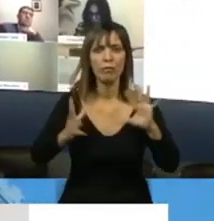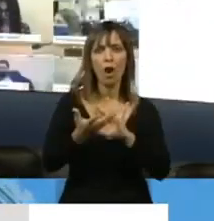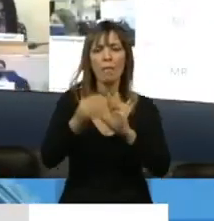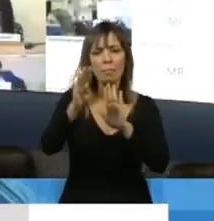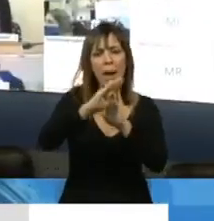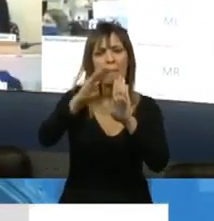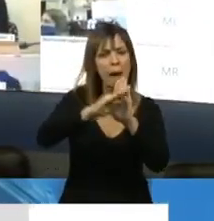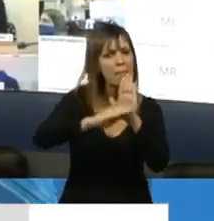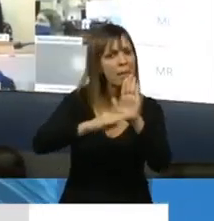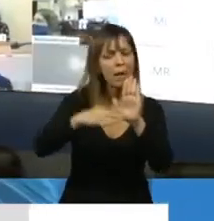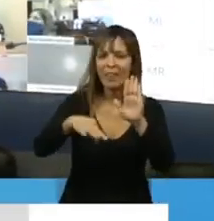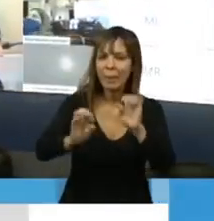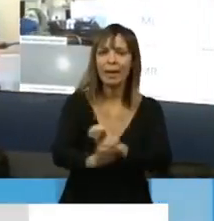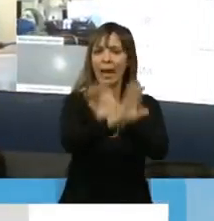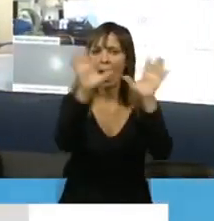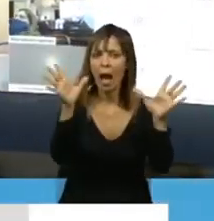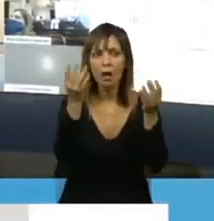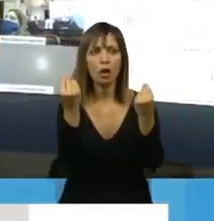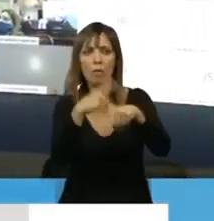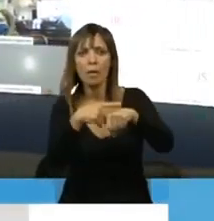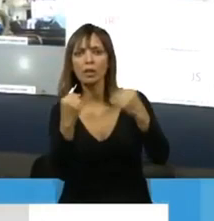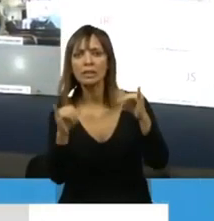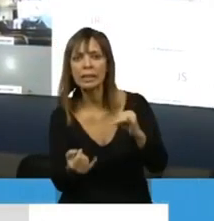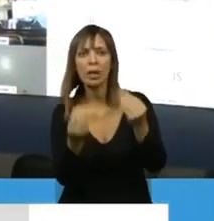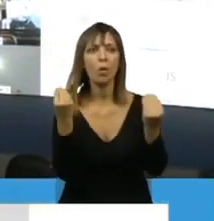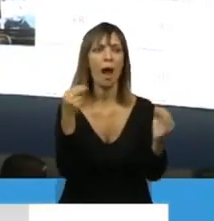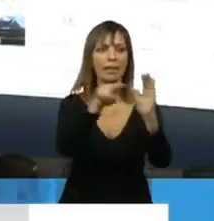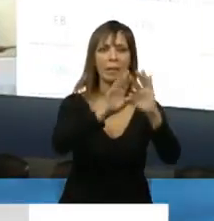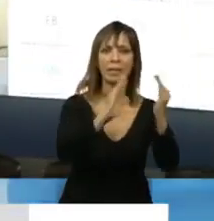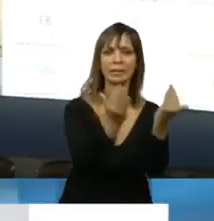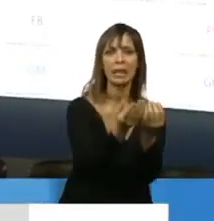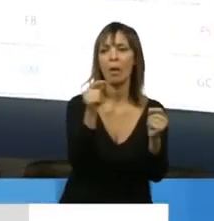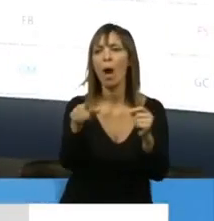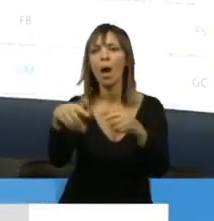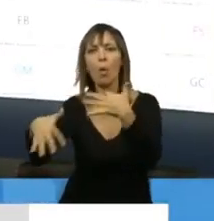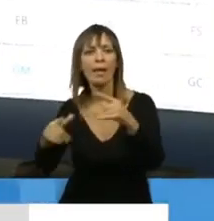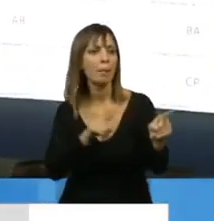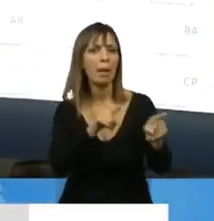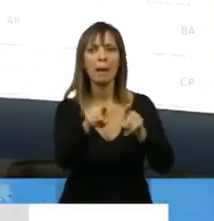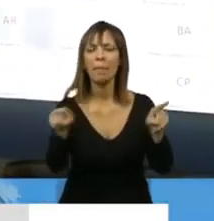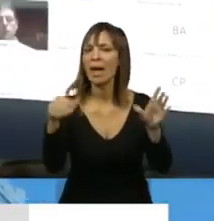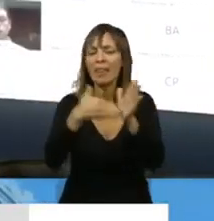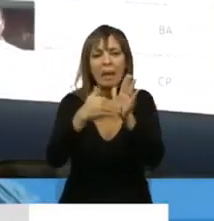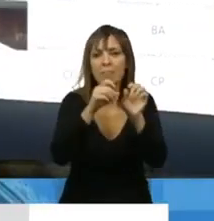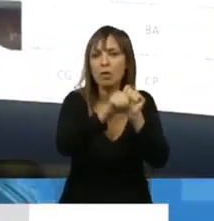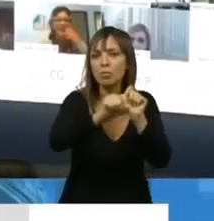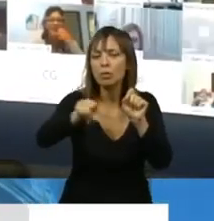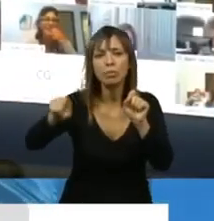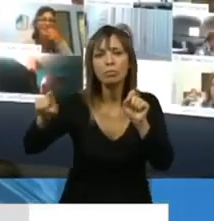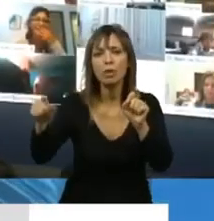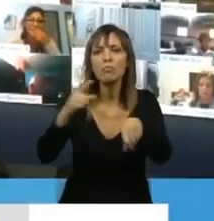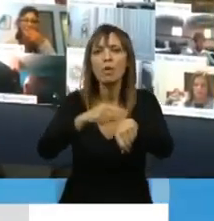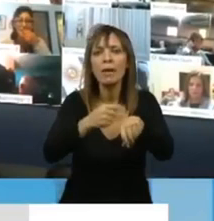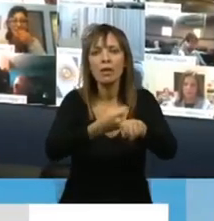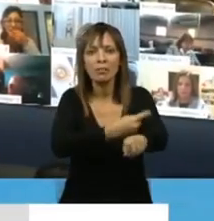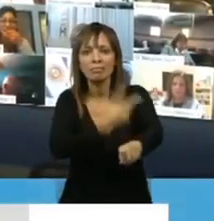y dónde usarlos y usarlos, qué equipamiento usar en terapia intensiva, qué en guardia, qué cuando se sacan las muestras. Esto es lo que tenemos